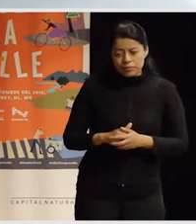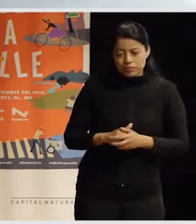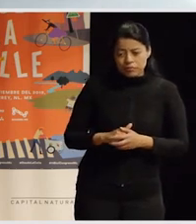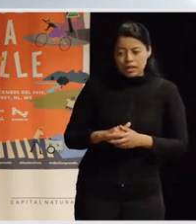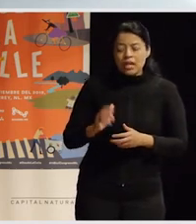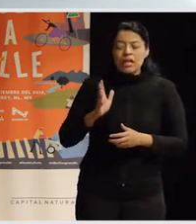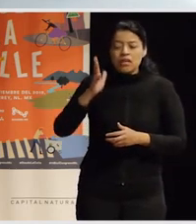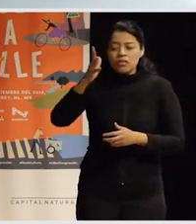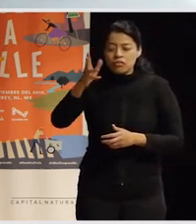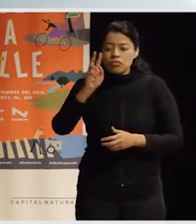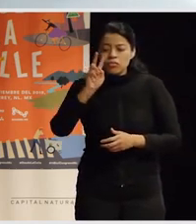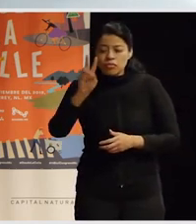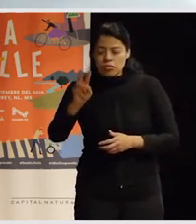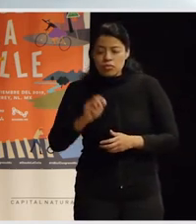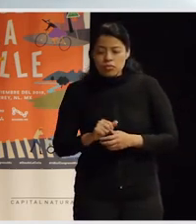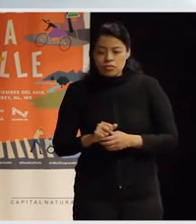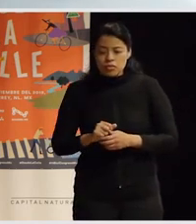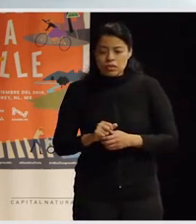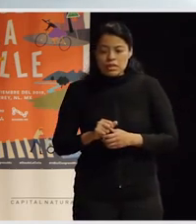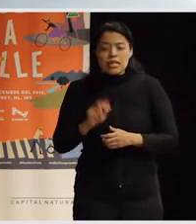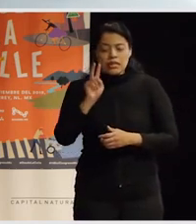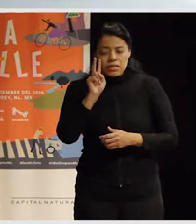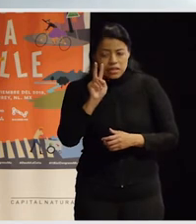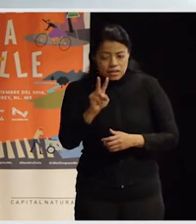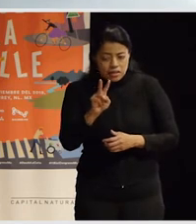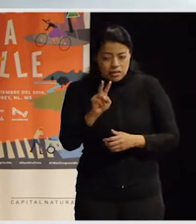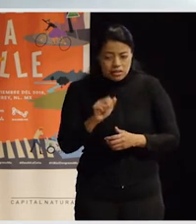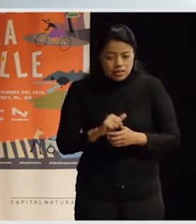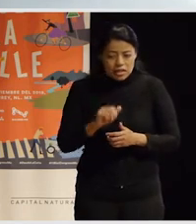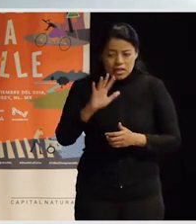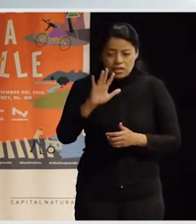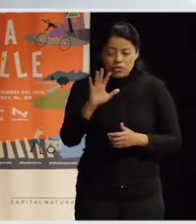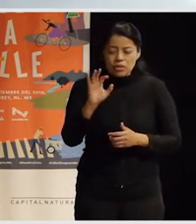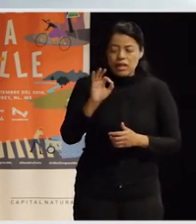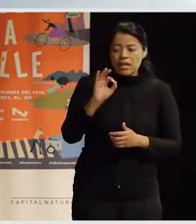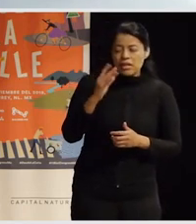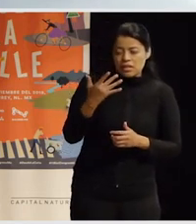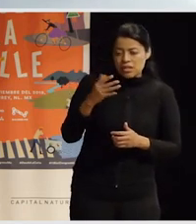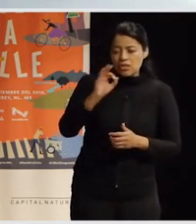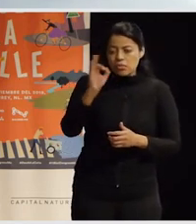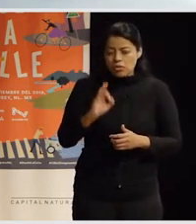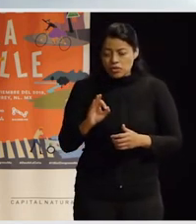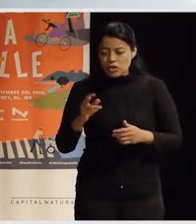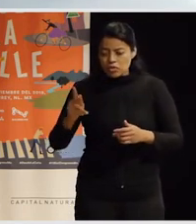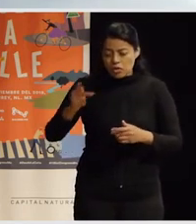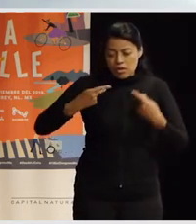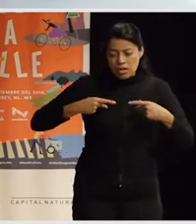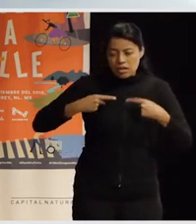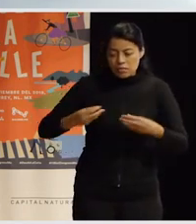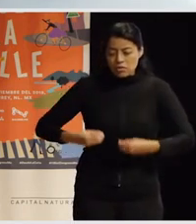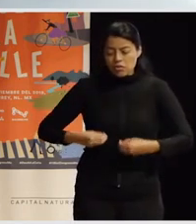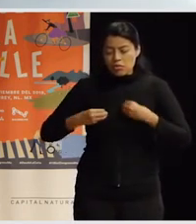previsiones son de que si ahora vivimos un 55% de la población mundial en ciudades en cosa